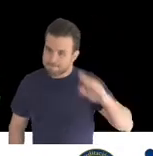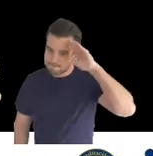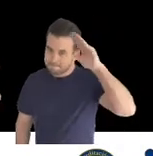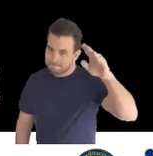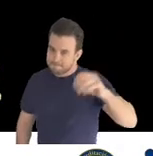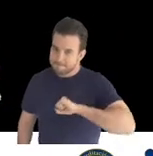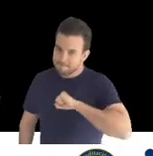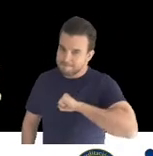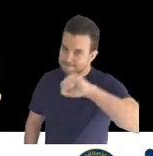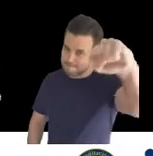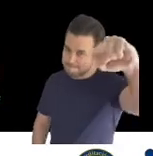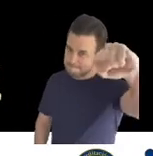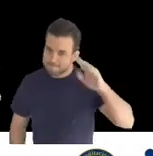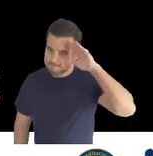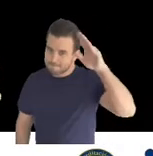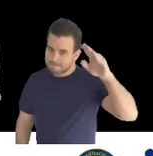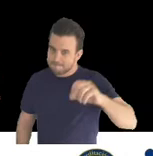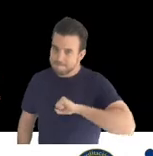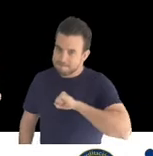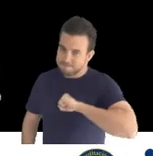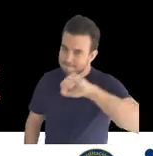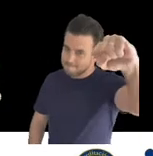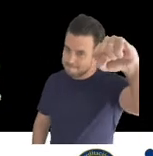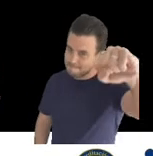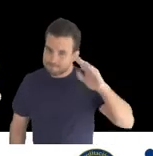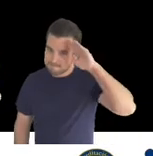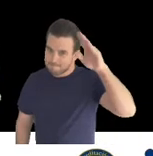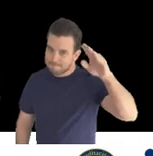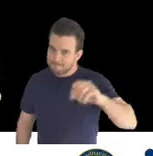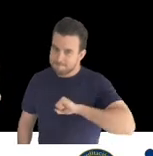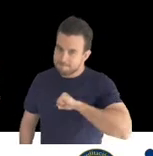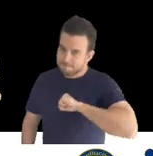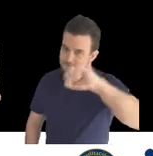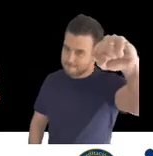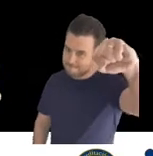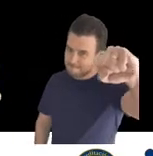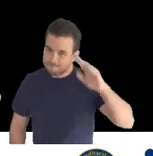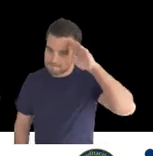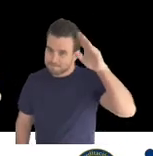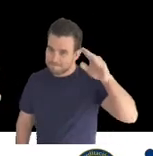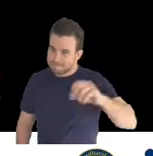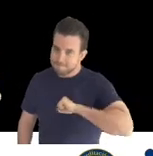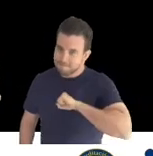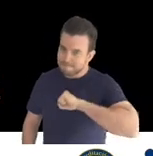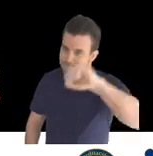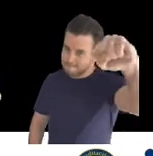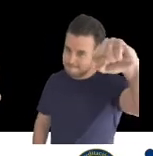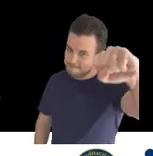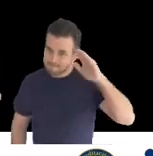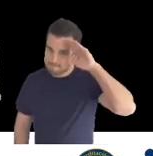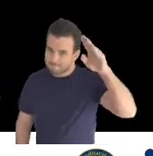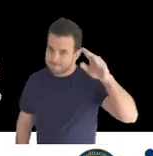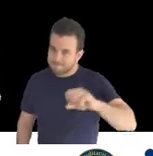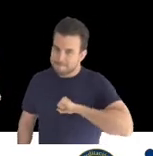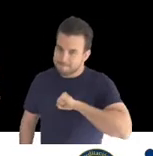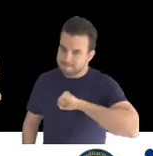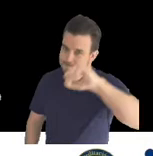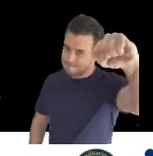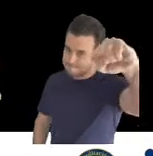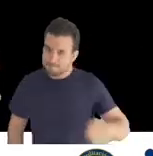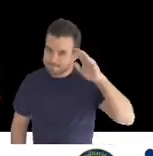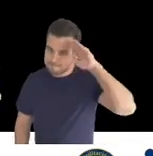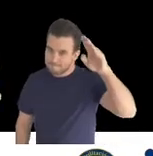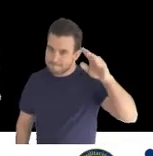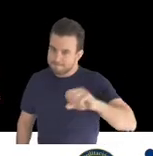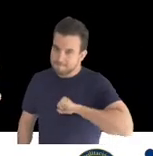El poder trabajar, poder desempeñarme en una empresa, poder aportar al sector empresarial, creo que fue el incentivo